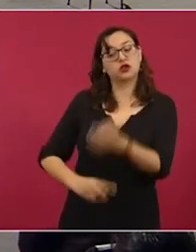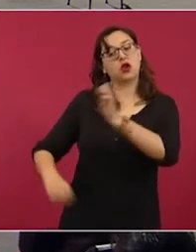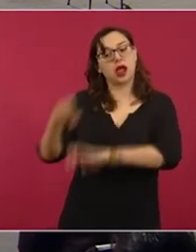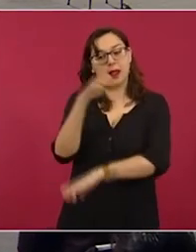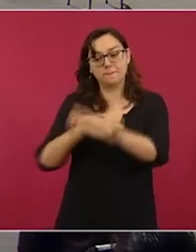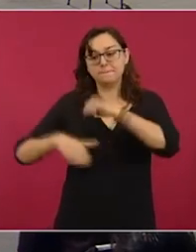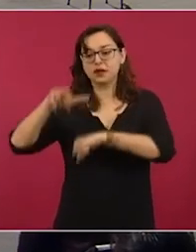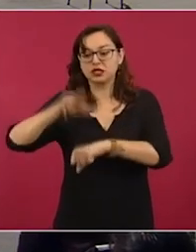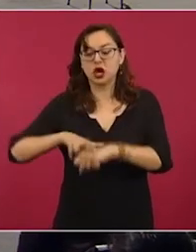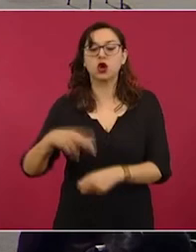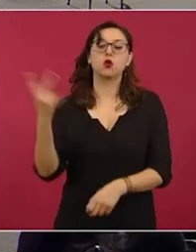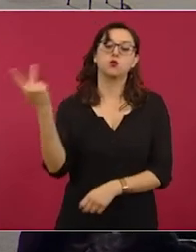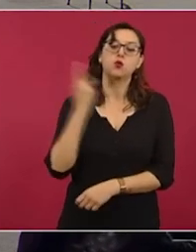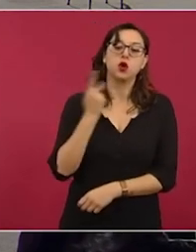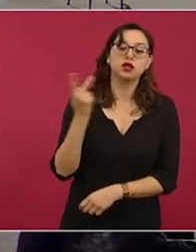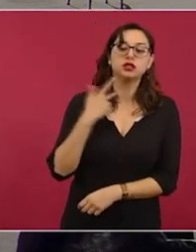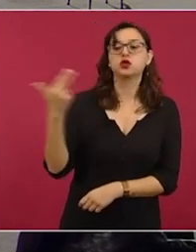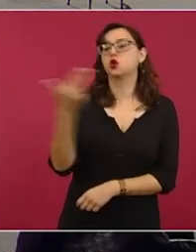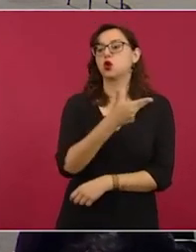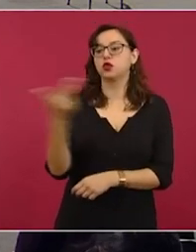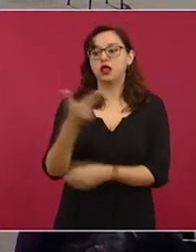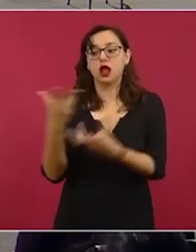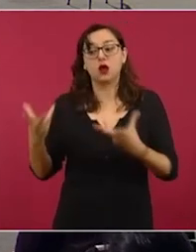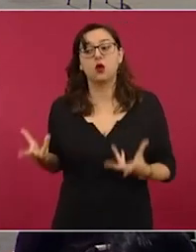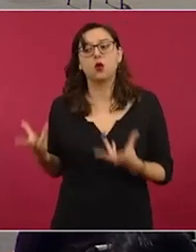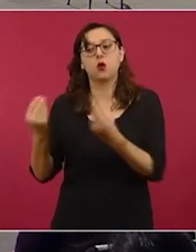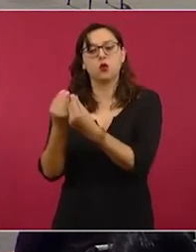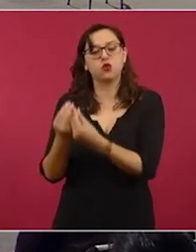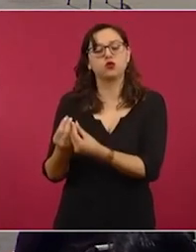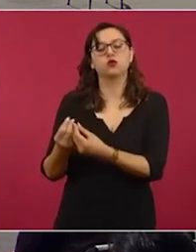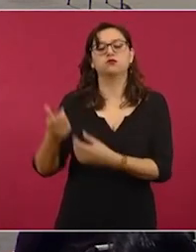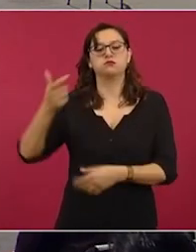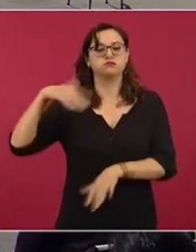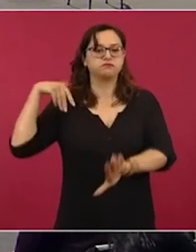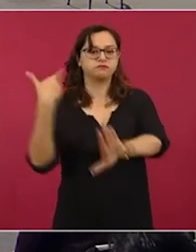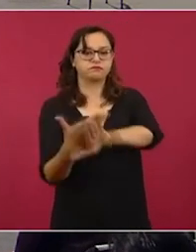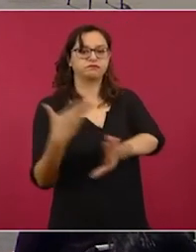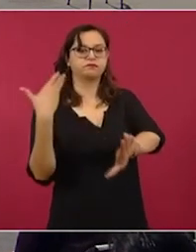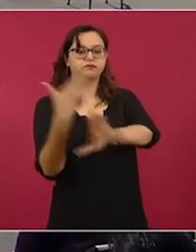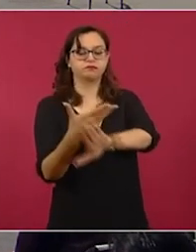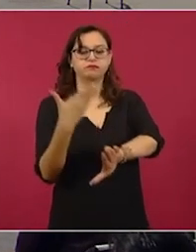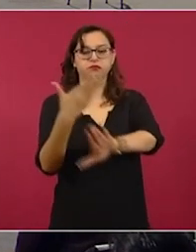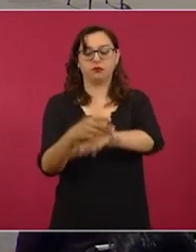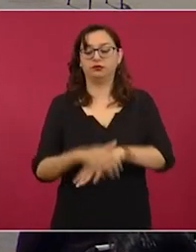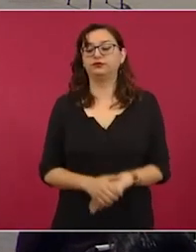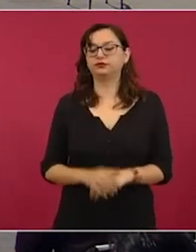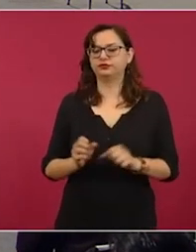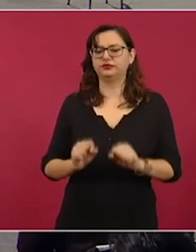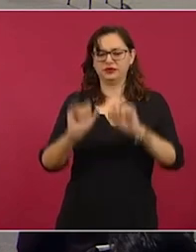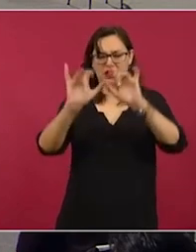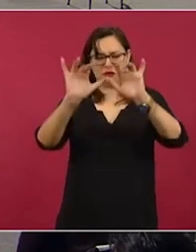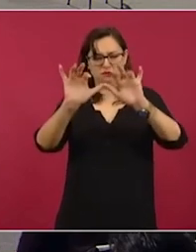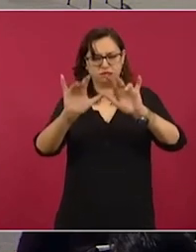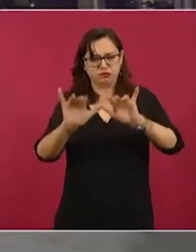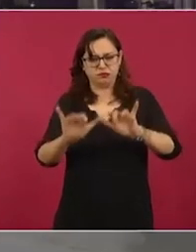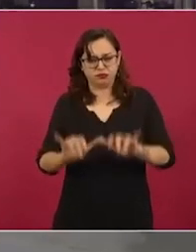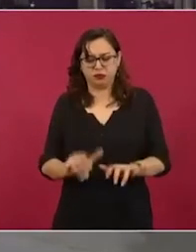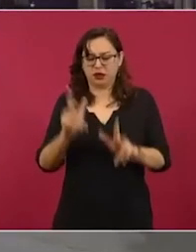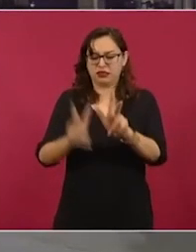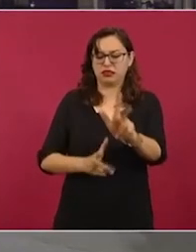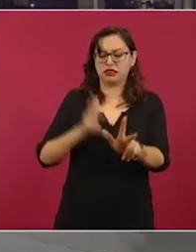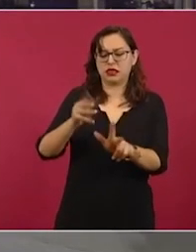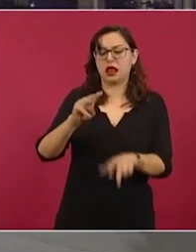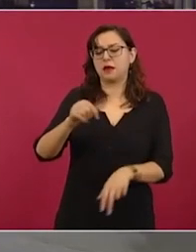políticos y hasta hoteleros. Entre las 43 organizaciones que firmaron un pronunciamiento contra el Tren